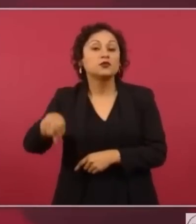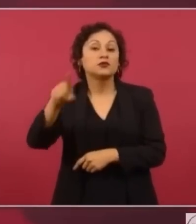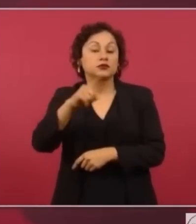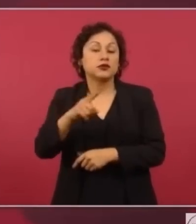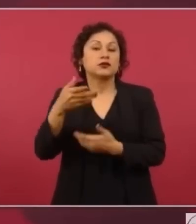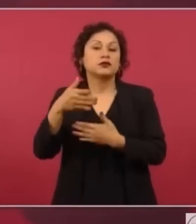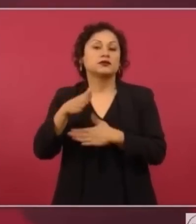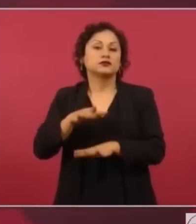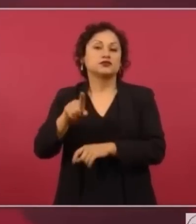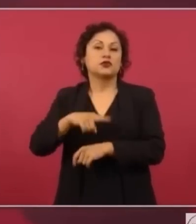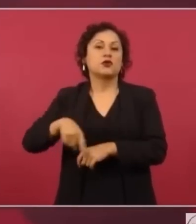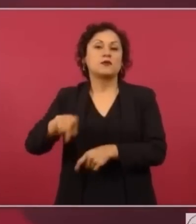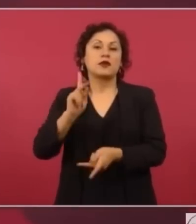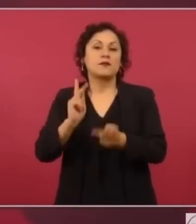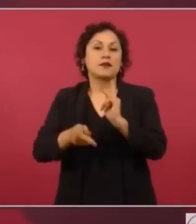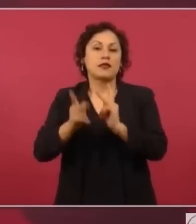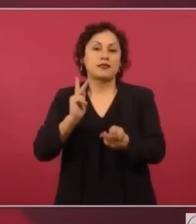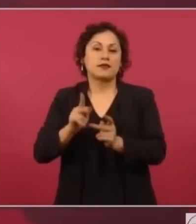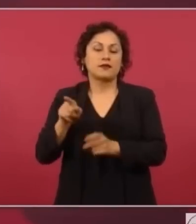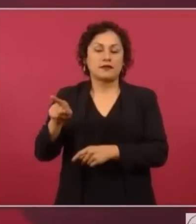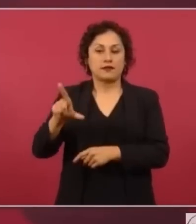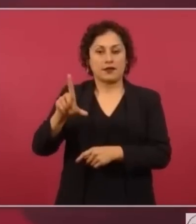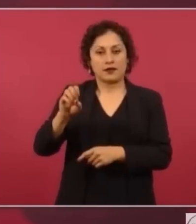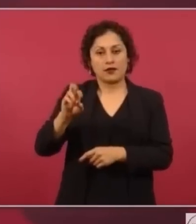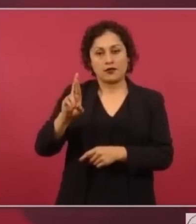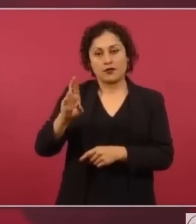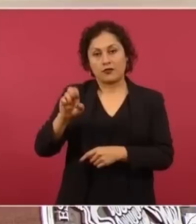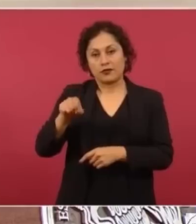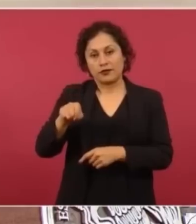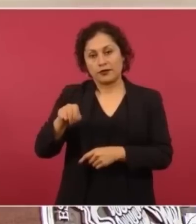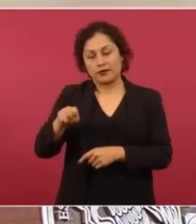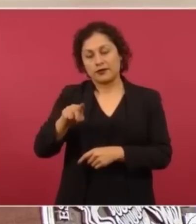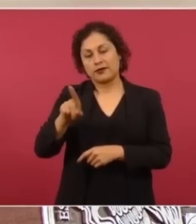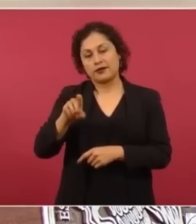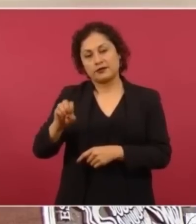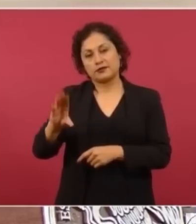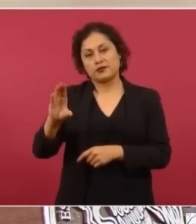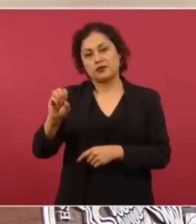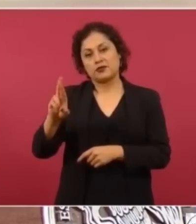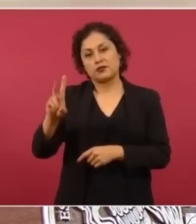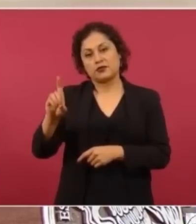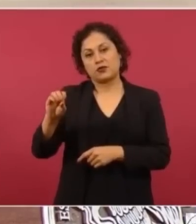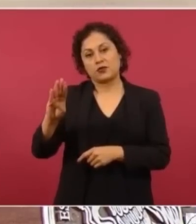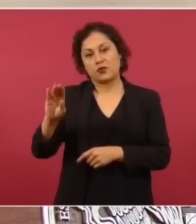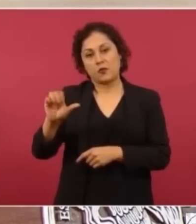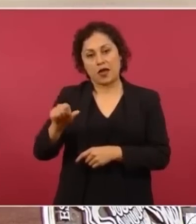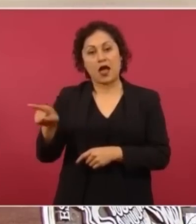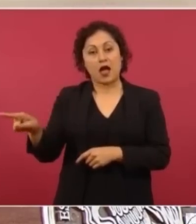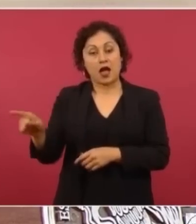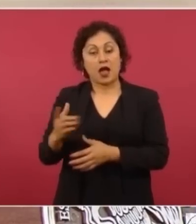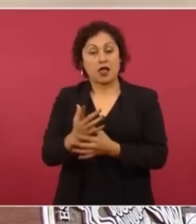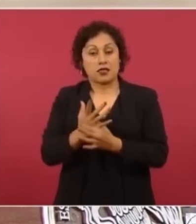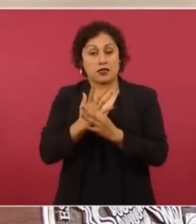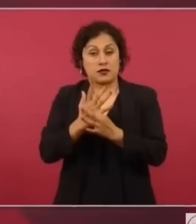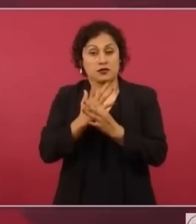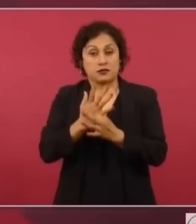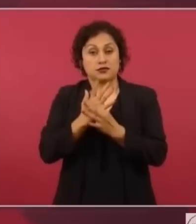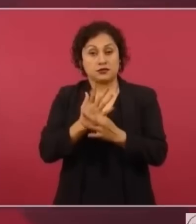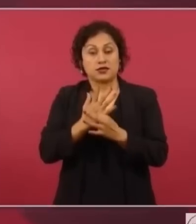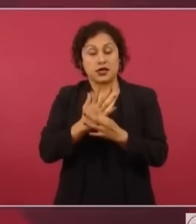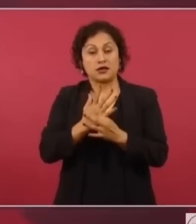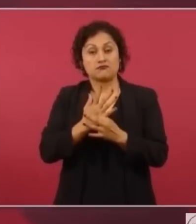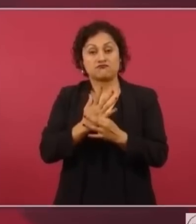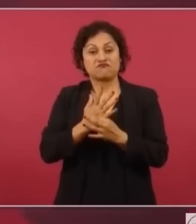cuando se expresa de manera racista en